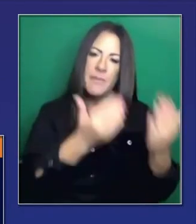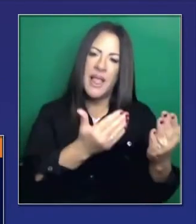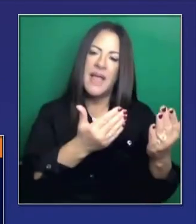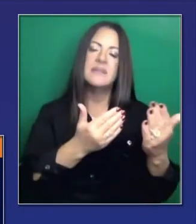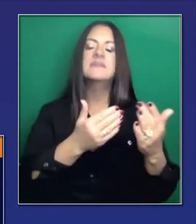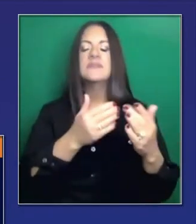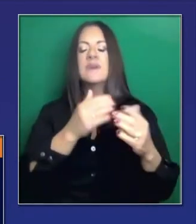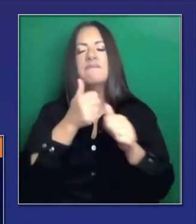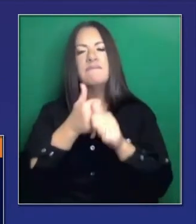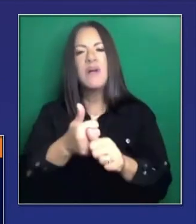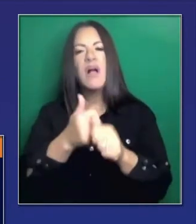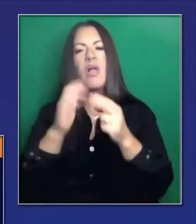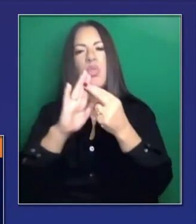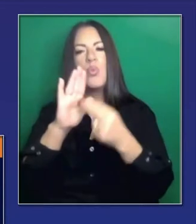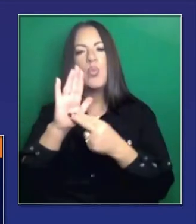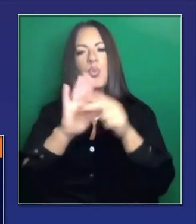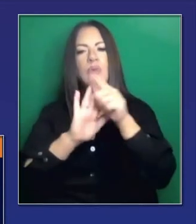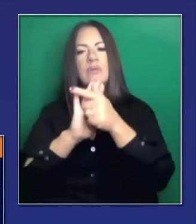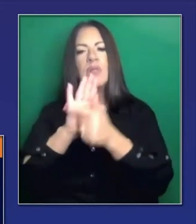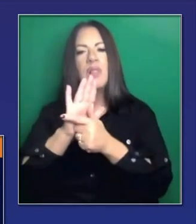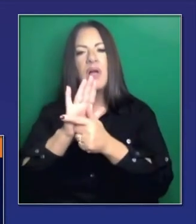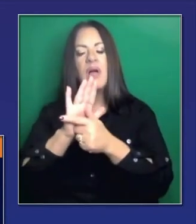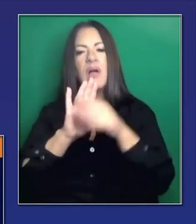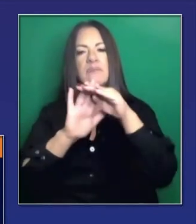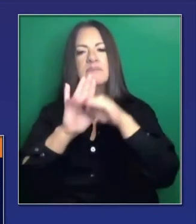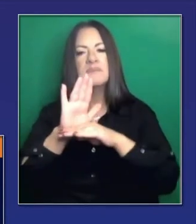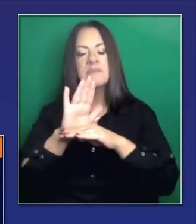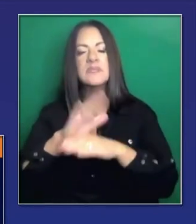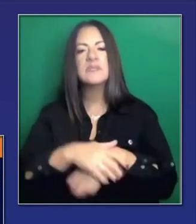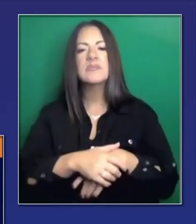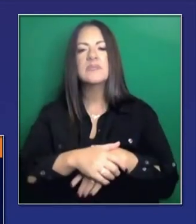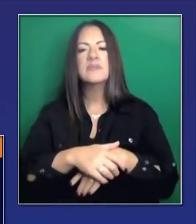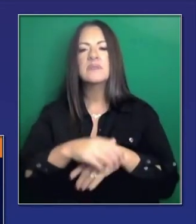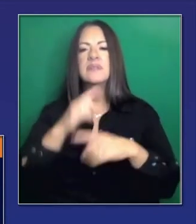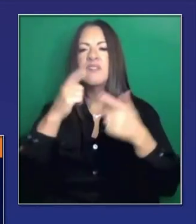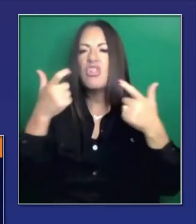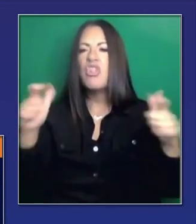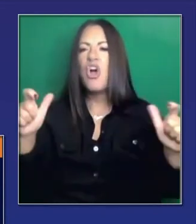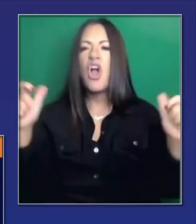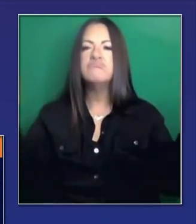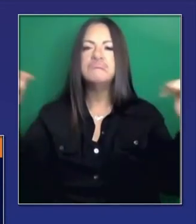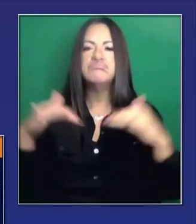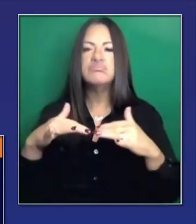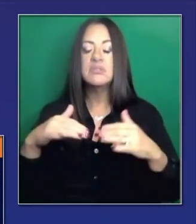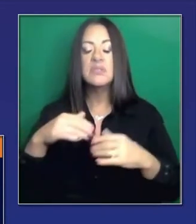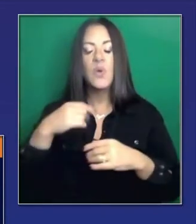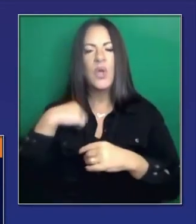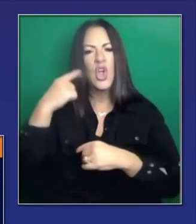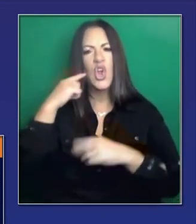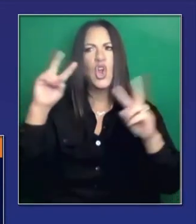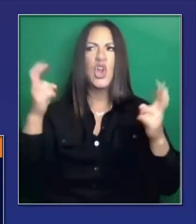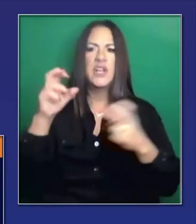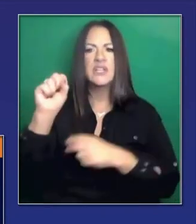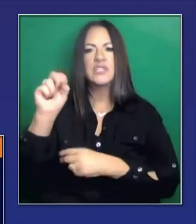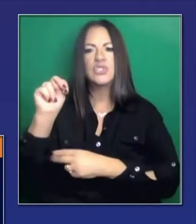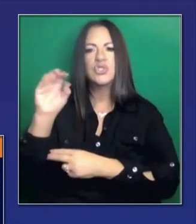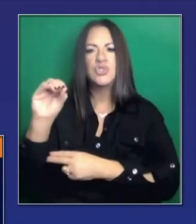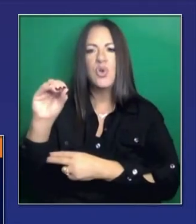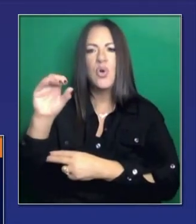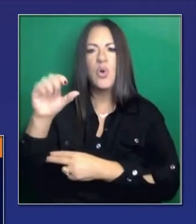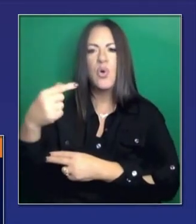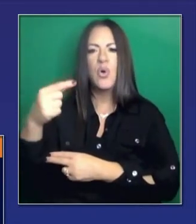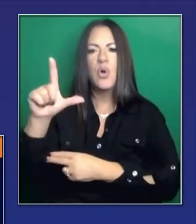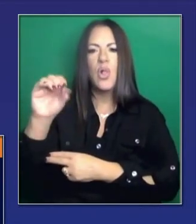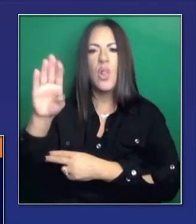normas de seguridad. Vemos lo mismo en esfuerzos grandes. Hubo un concierto en el norte de California llamado